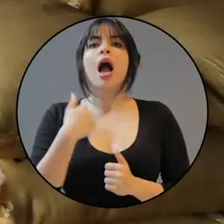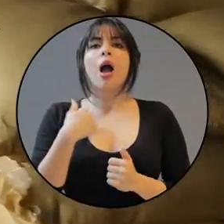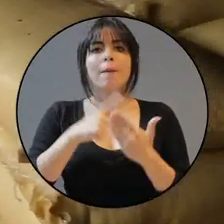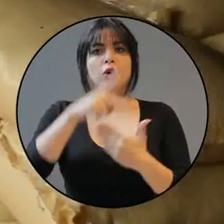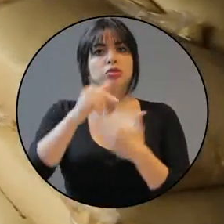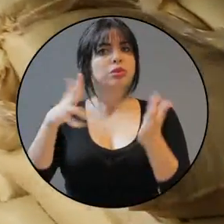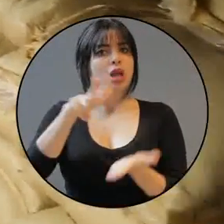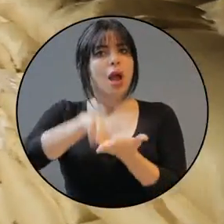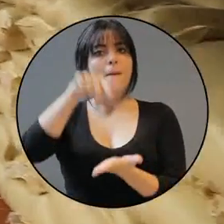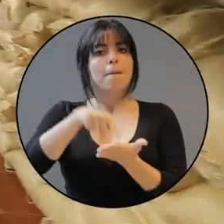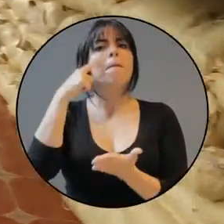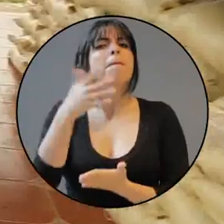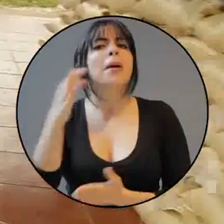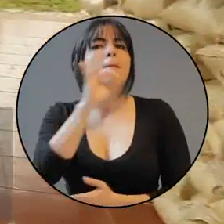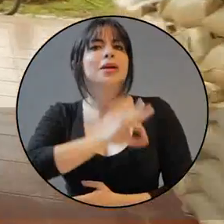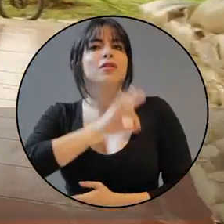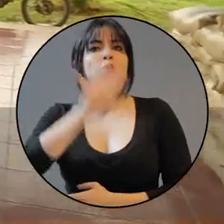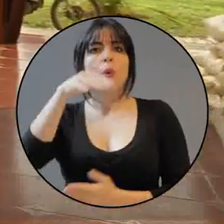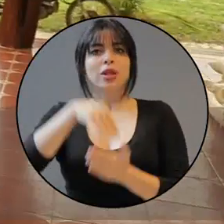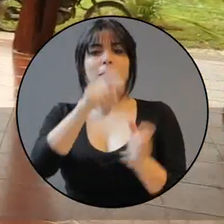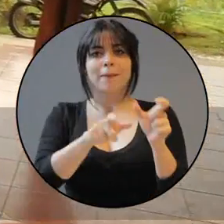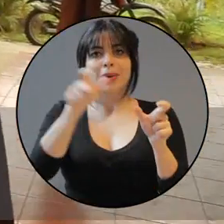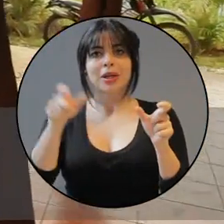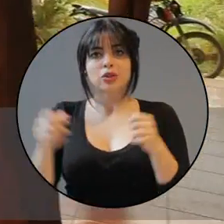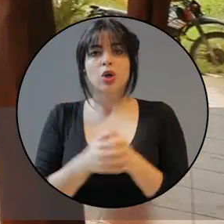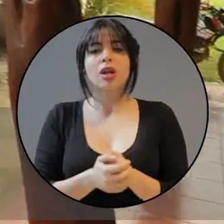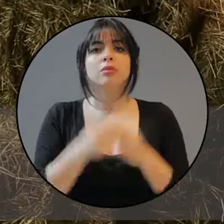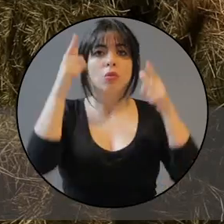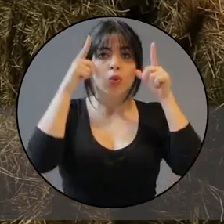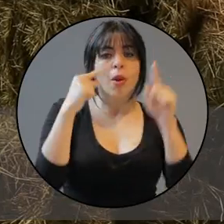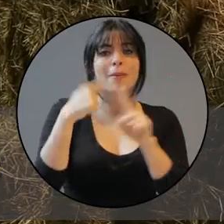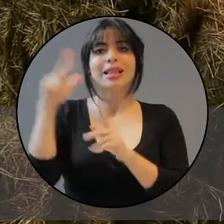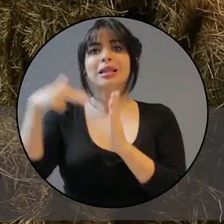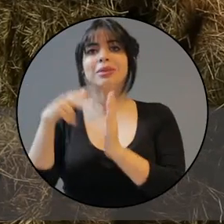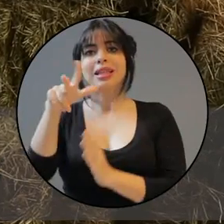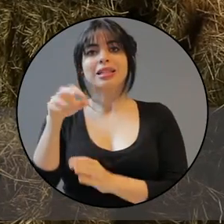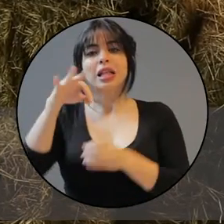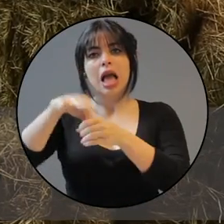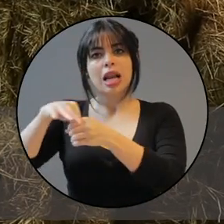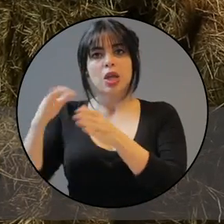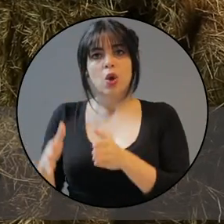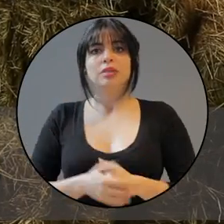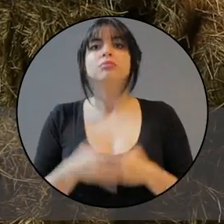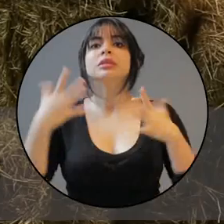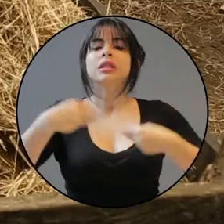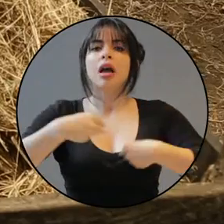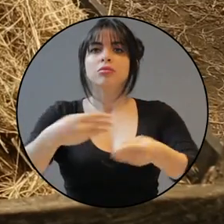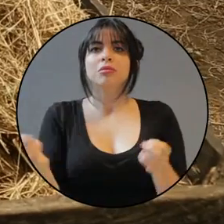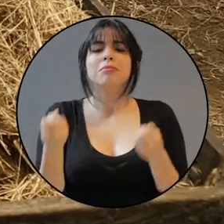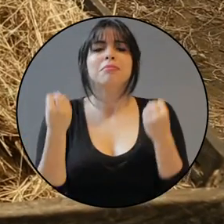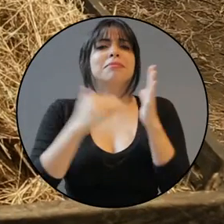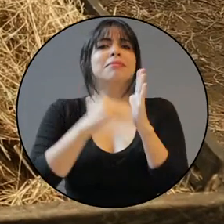proyectos aprobados que beneficiarán a 4.000 productores pecuarios y a 3.300 agrícolas. Ya han sido repartidas